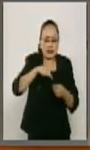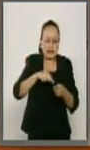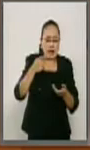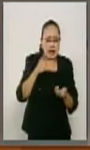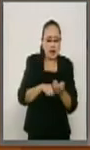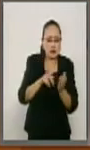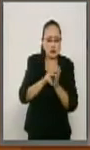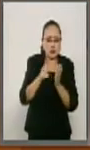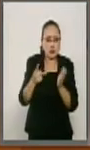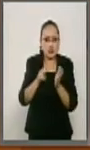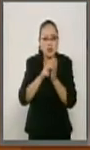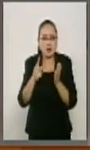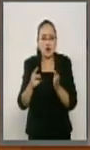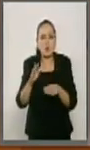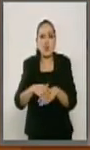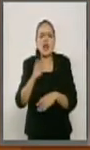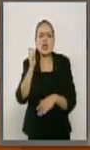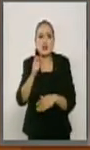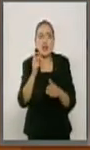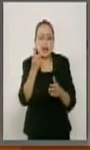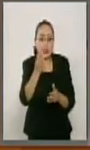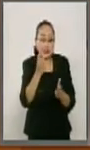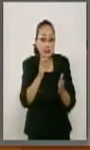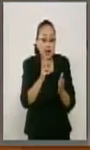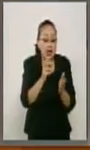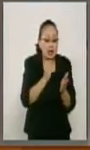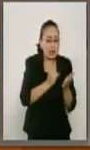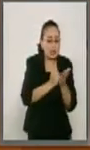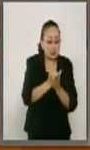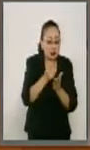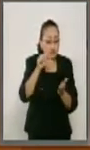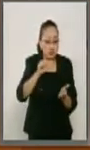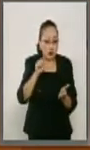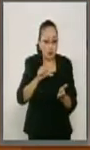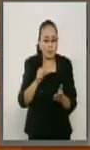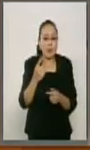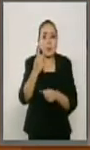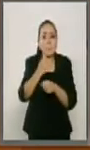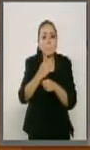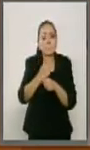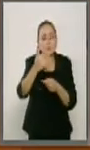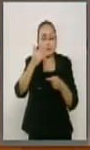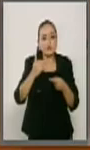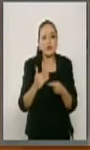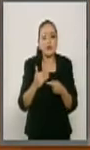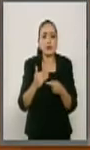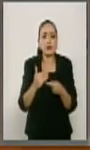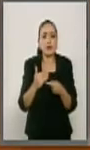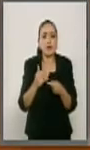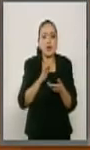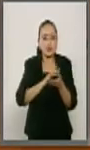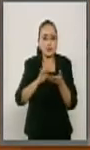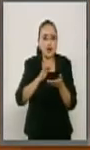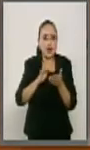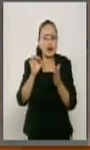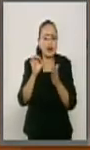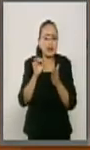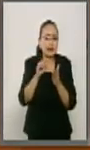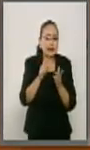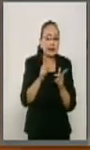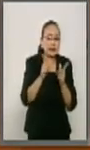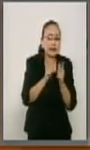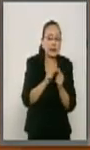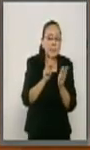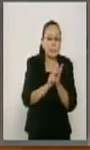de esta decisión que estamos por tomar hoy. En primer lugar, leer un artículo de